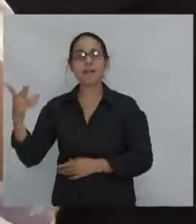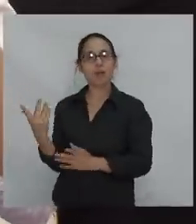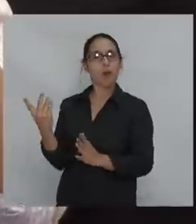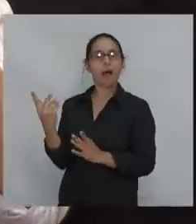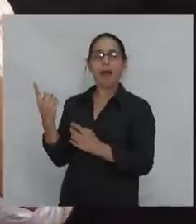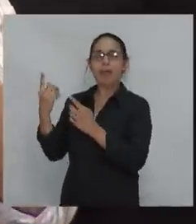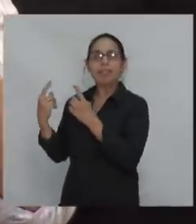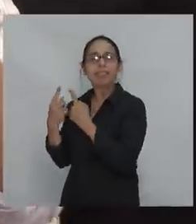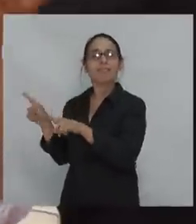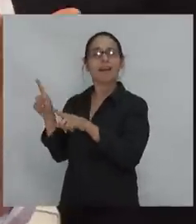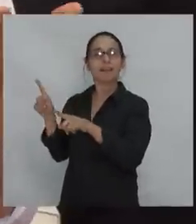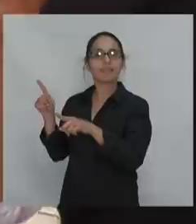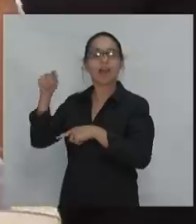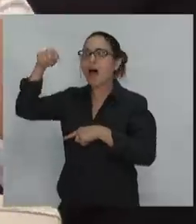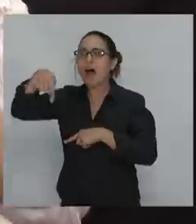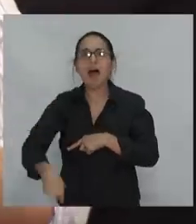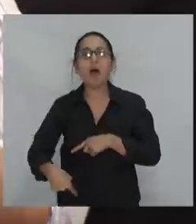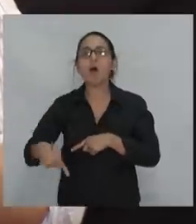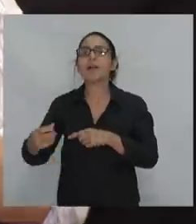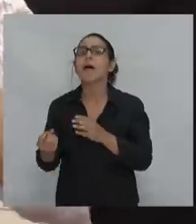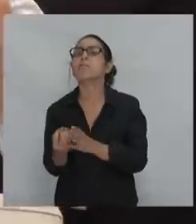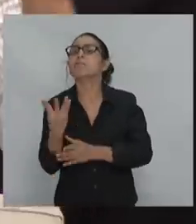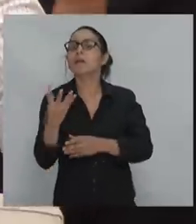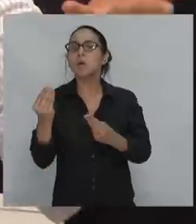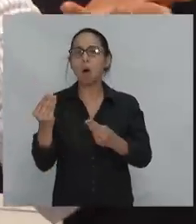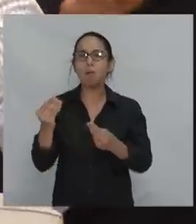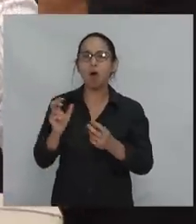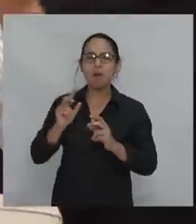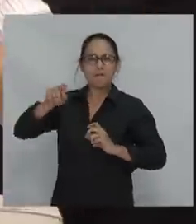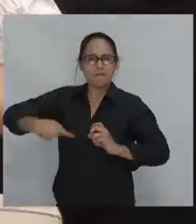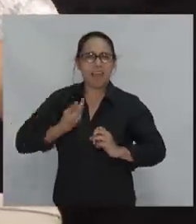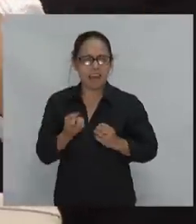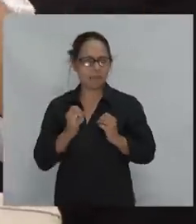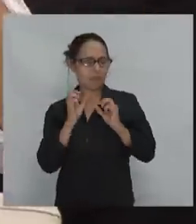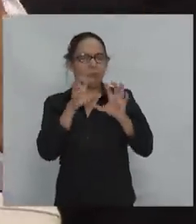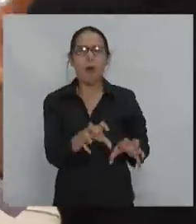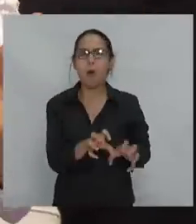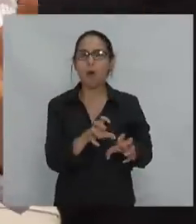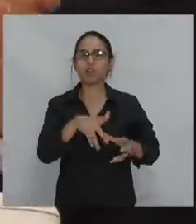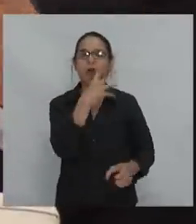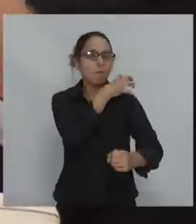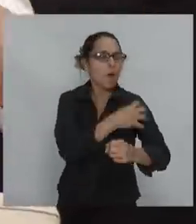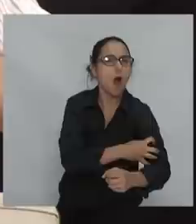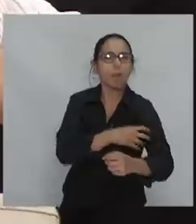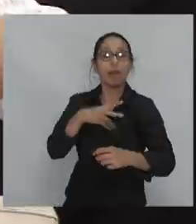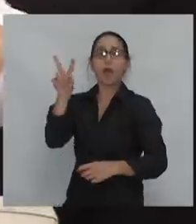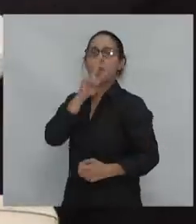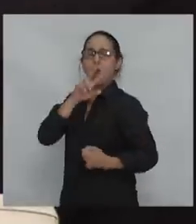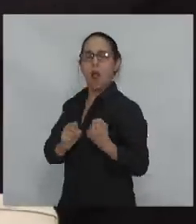solamente moviliza odios y resentimientos. Odio al pobre, odio a la mujer liberada,